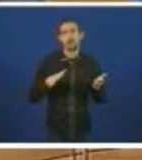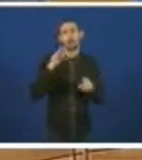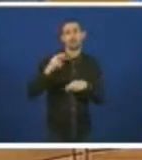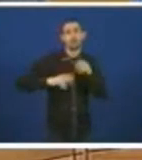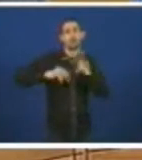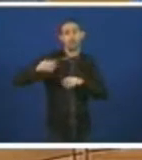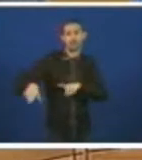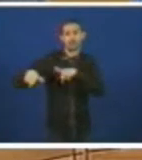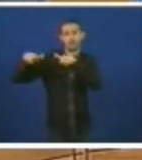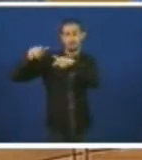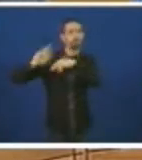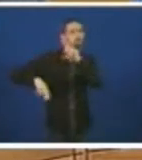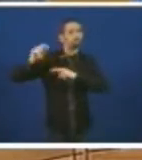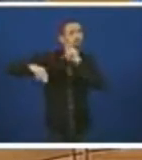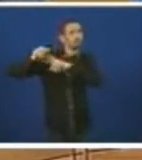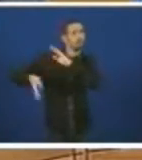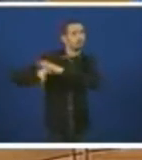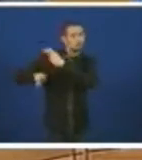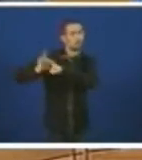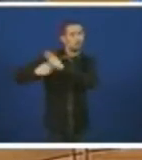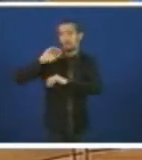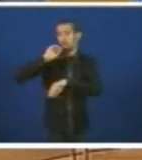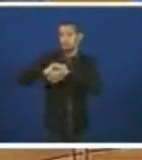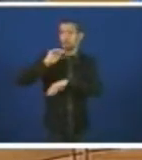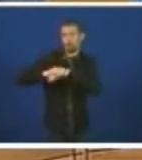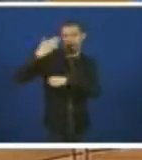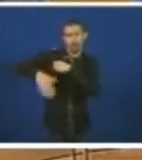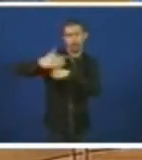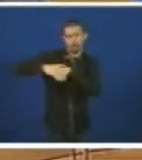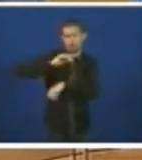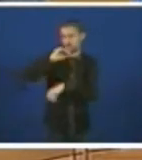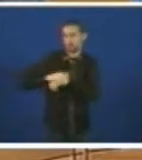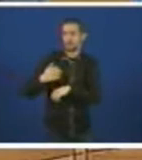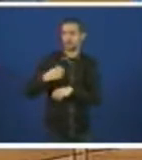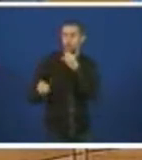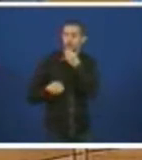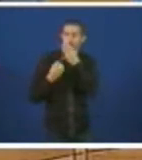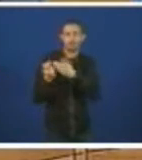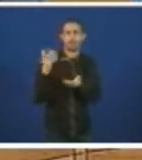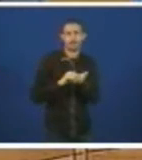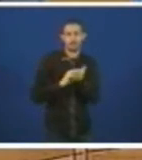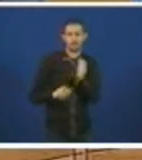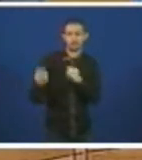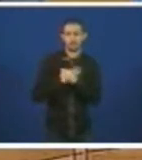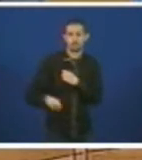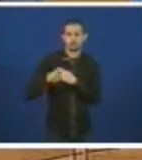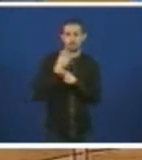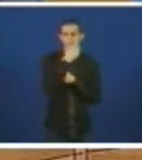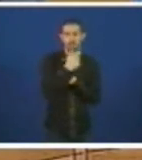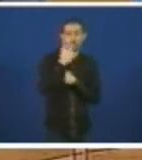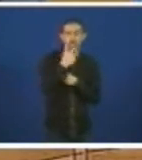avanza según o previsto e cumprindo os prazos. Como xa se comunicou repetidamente, a duración das obras será de 31